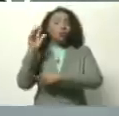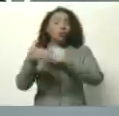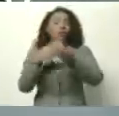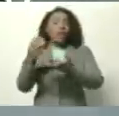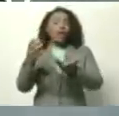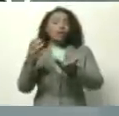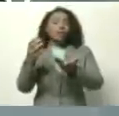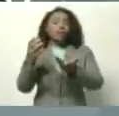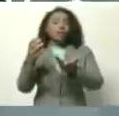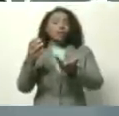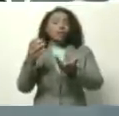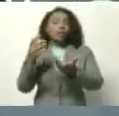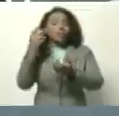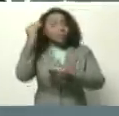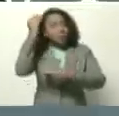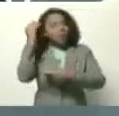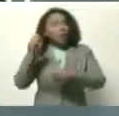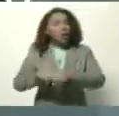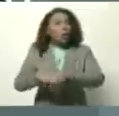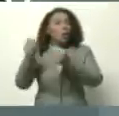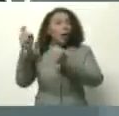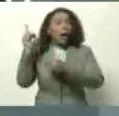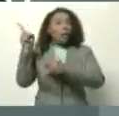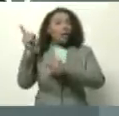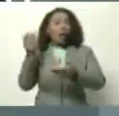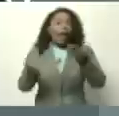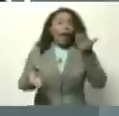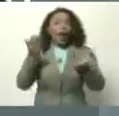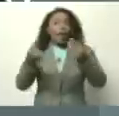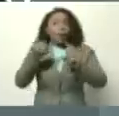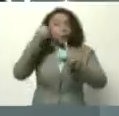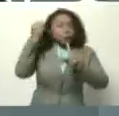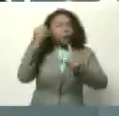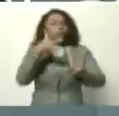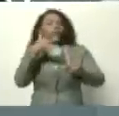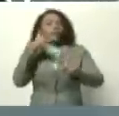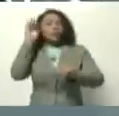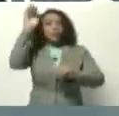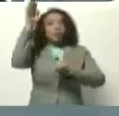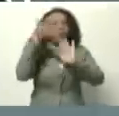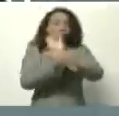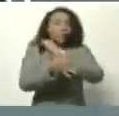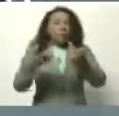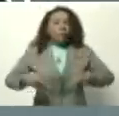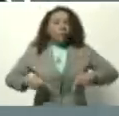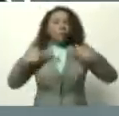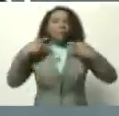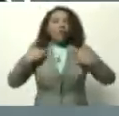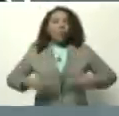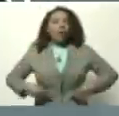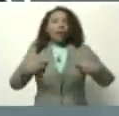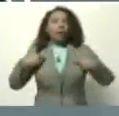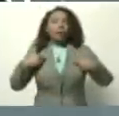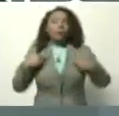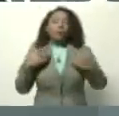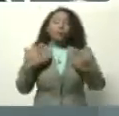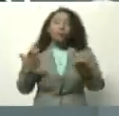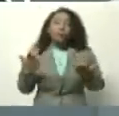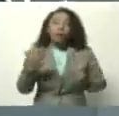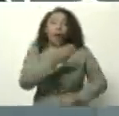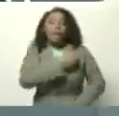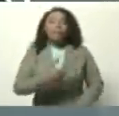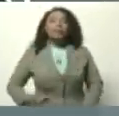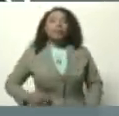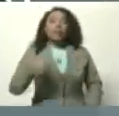de carbono. Bueno, imagínate romper ese equilibrio, el impacto que va a tener sobre la vida humana. Así que el presidente